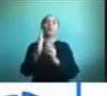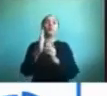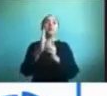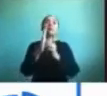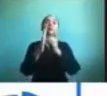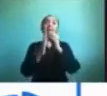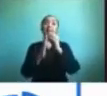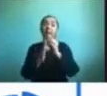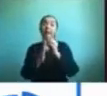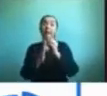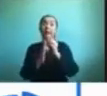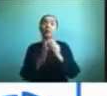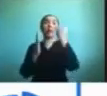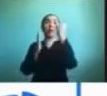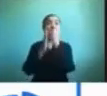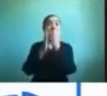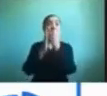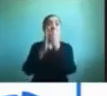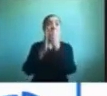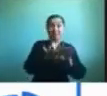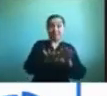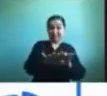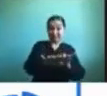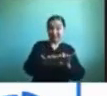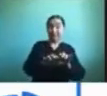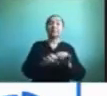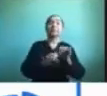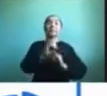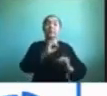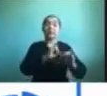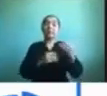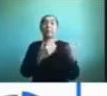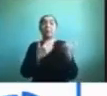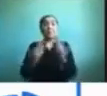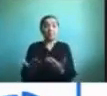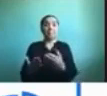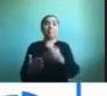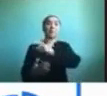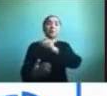y o herramientas para el beneficio de las personas con discapacidad.